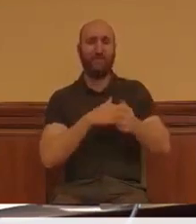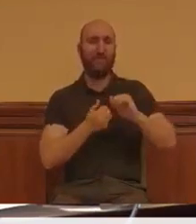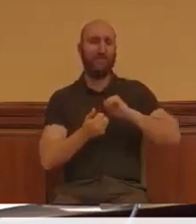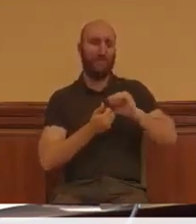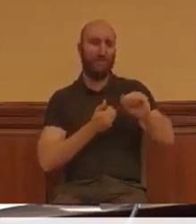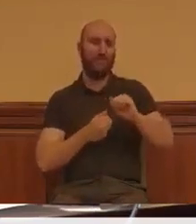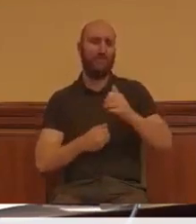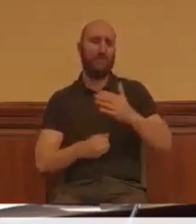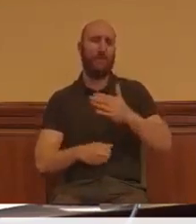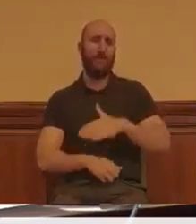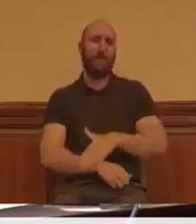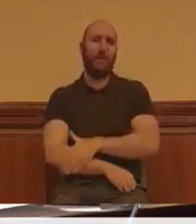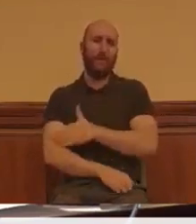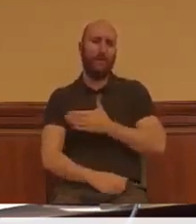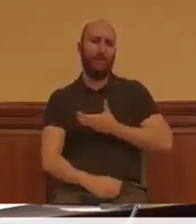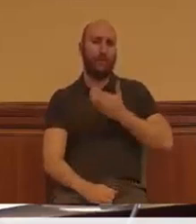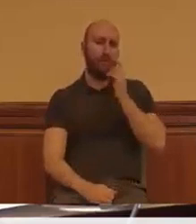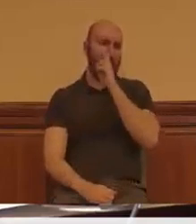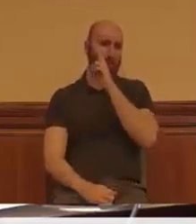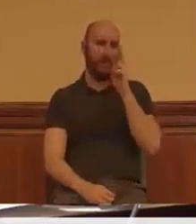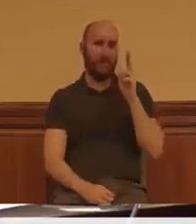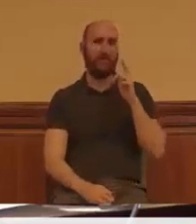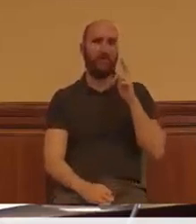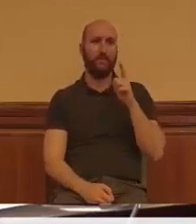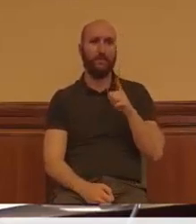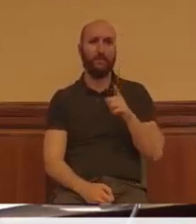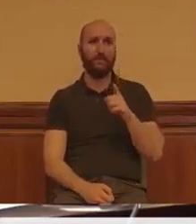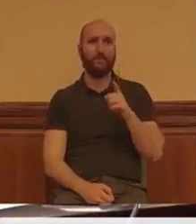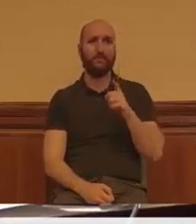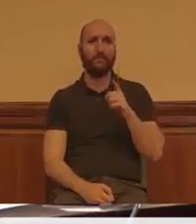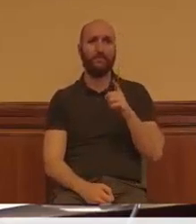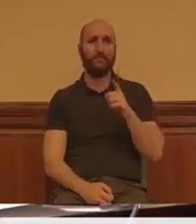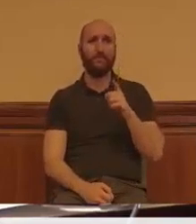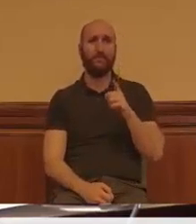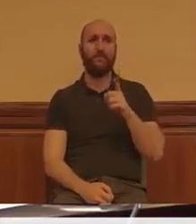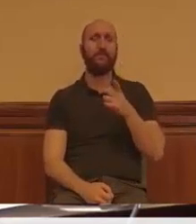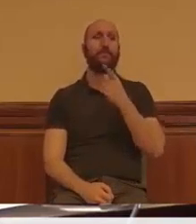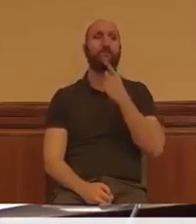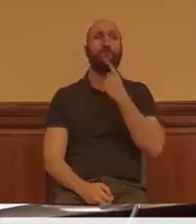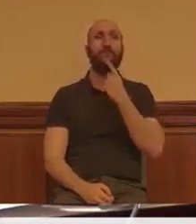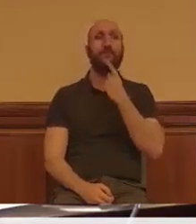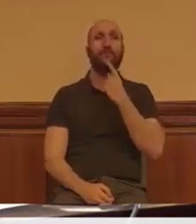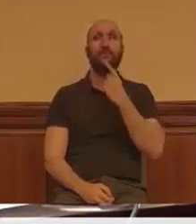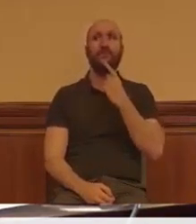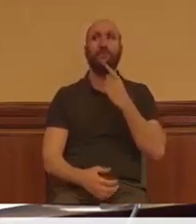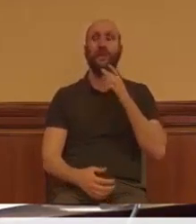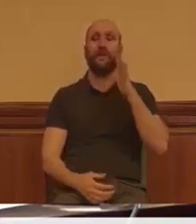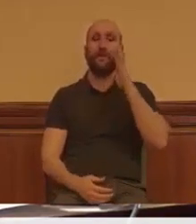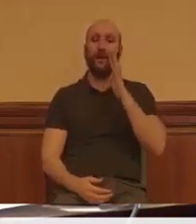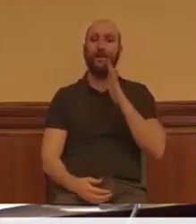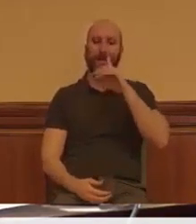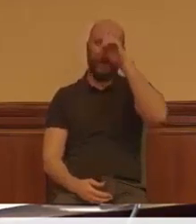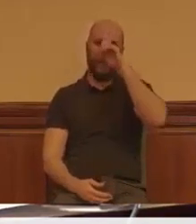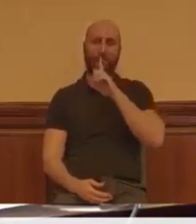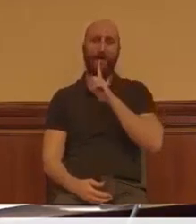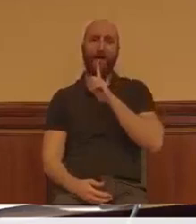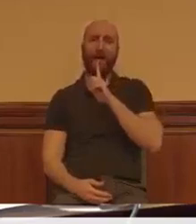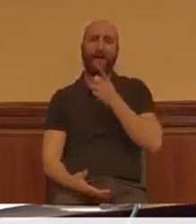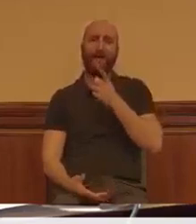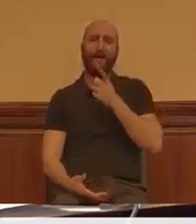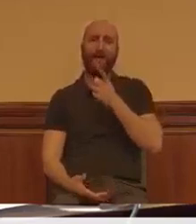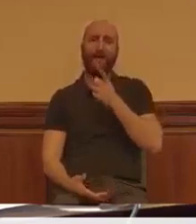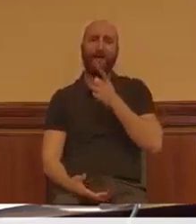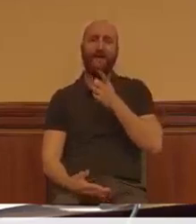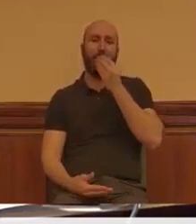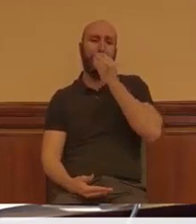Ayuntamiento de Madrid, que cada vez se quita más la piel de cordero y pone de manifiesto lo que realmente